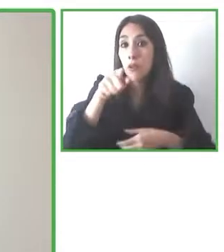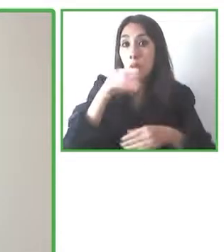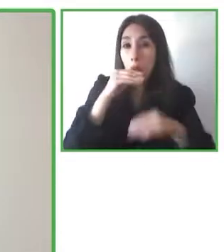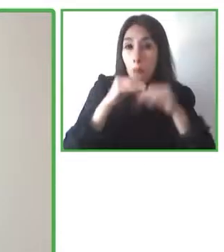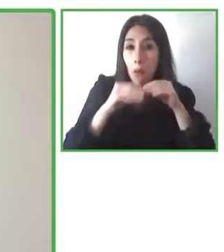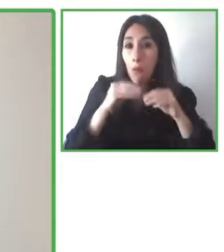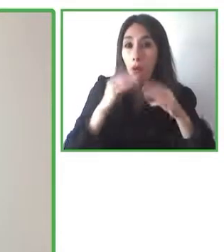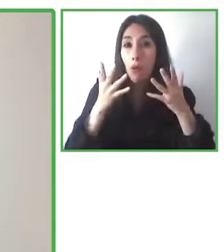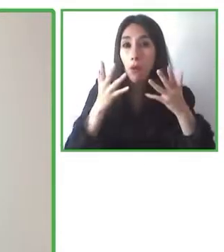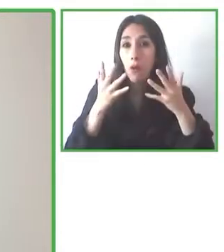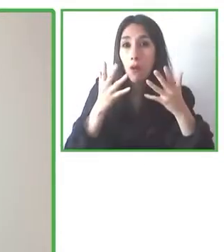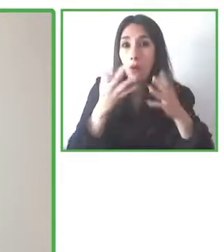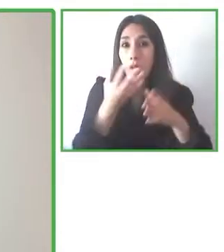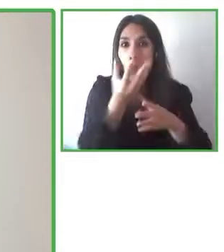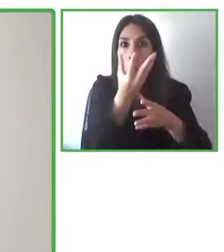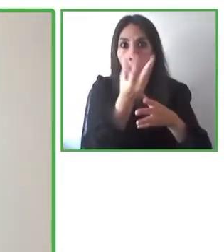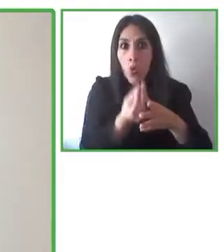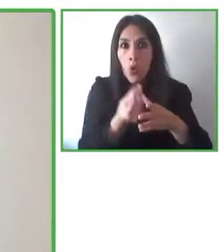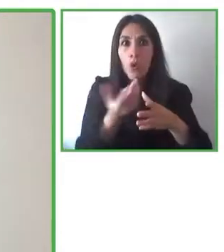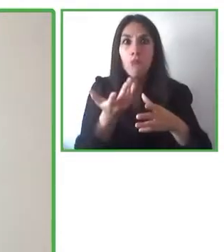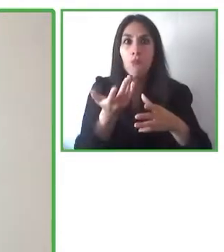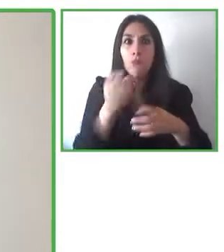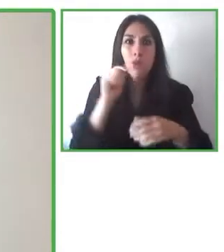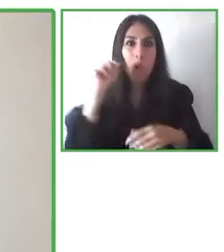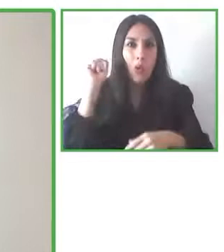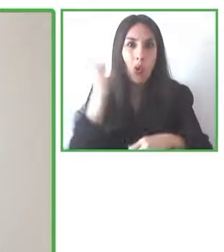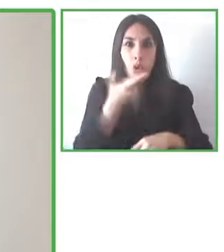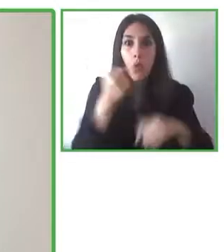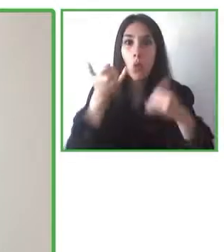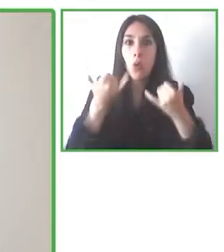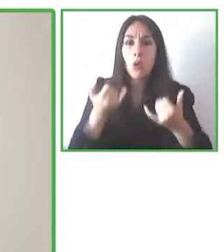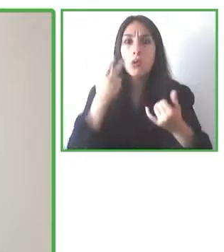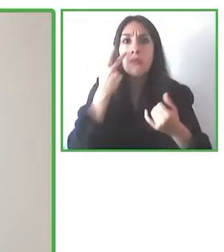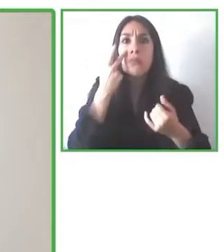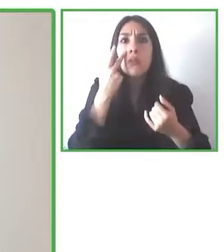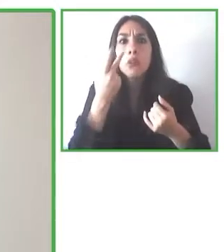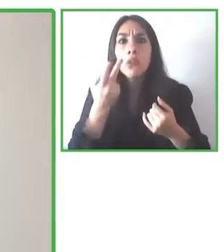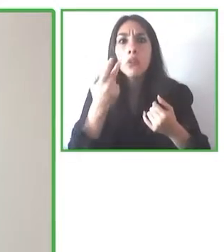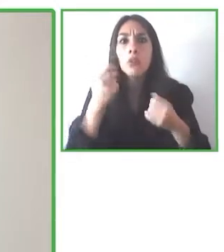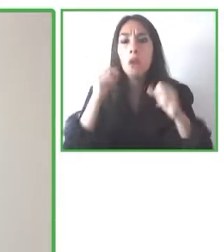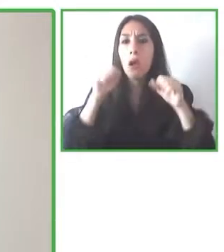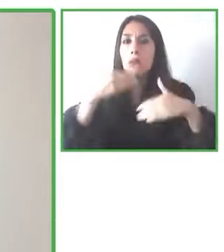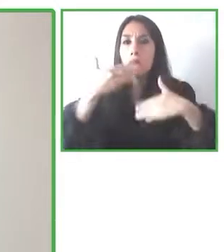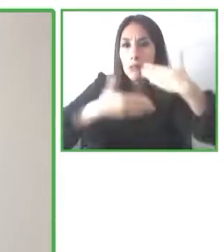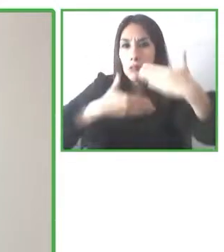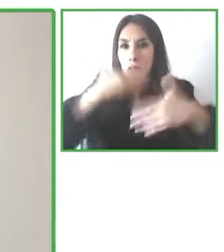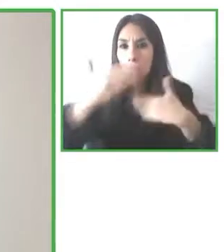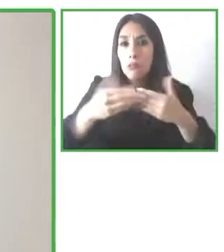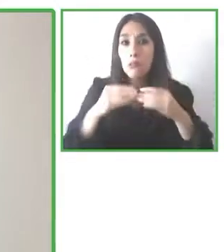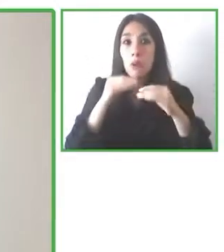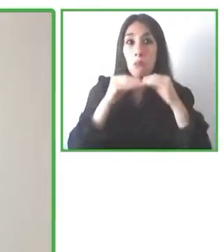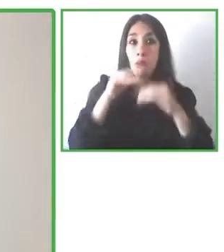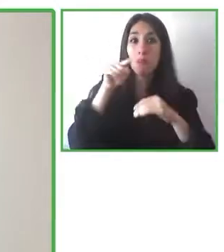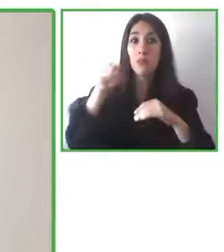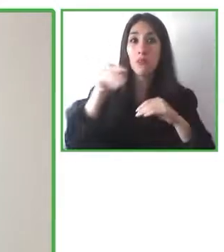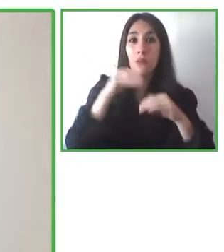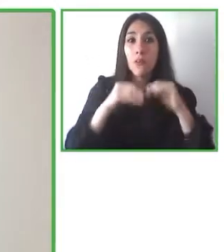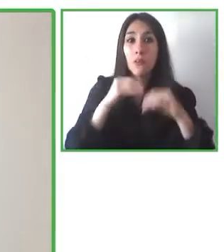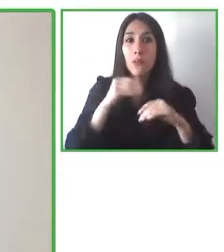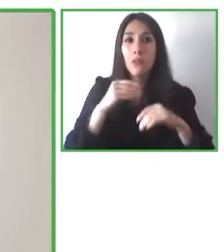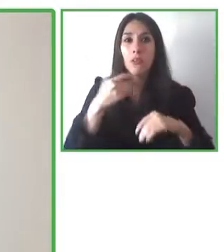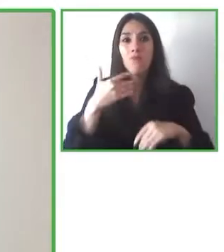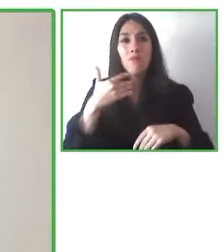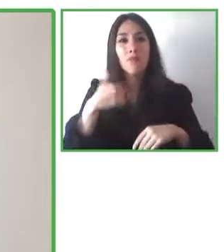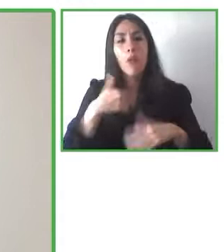realmente están tratando de resolver problemas de la vida diaria. Desde luego es una solución